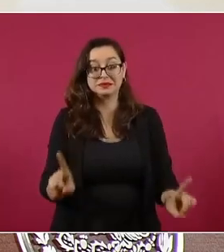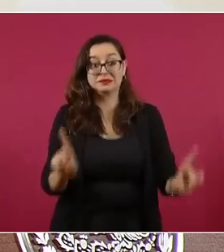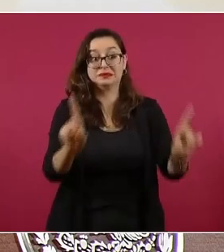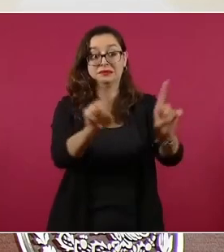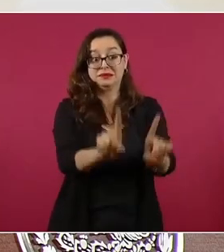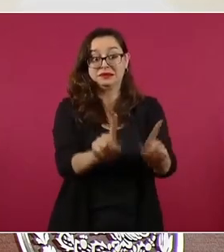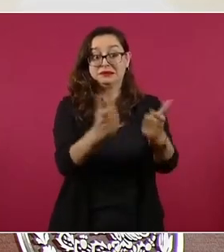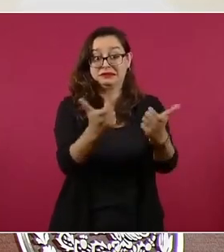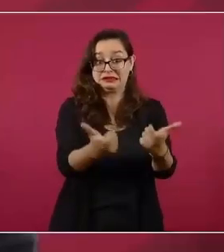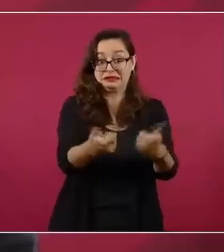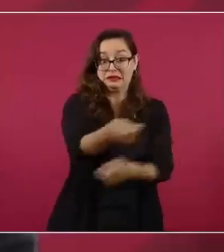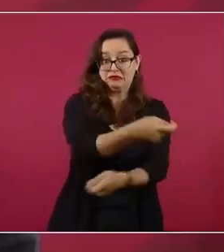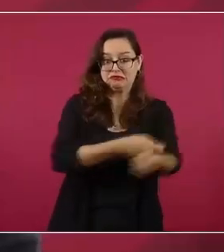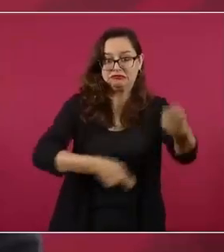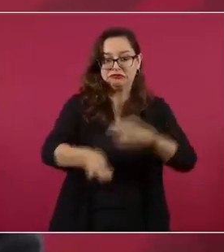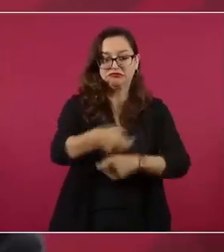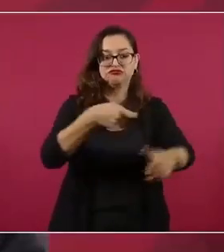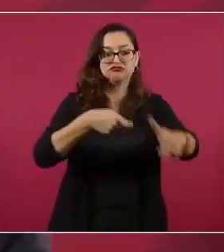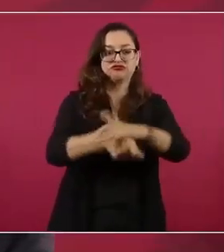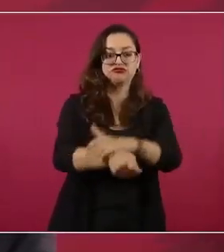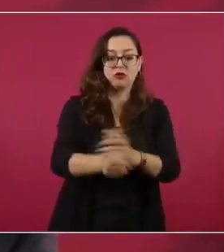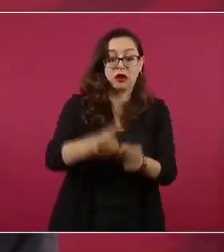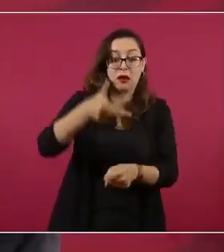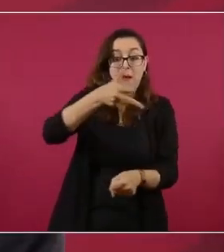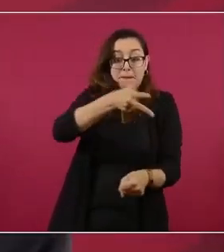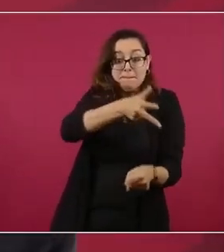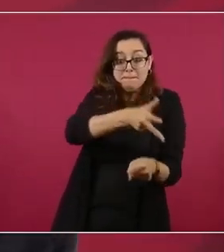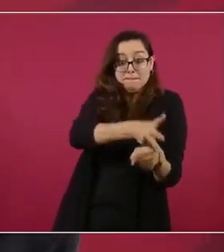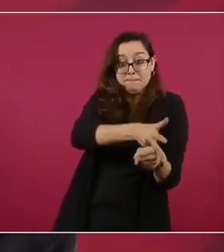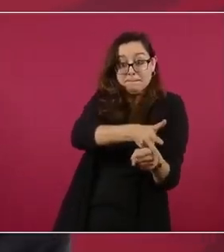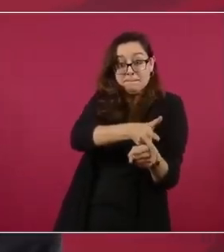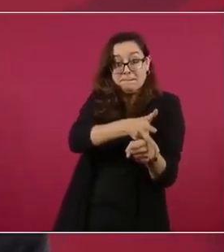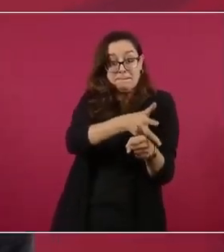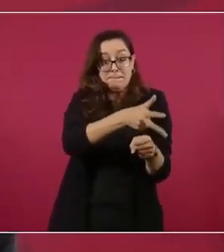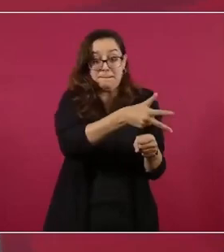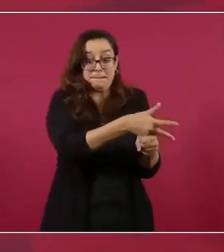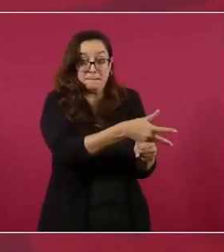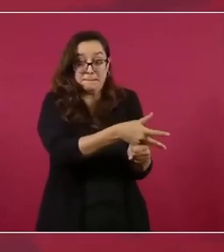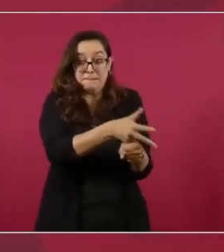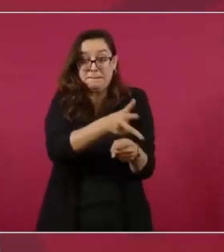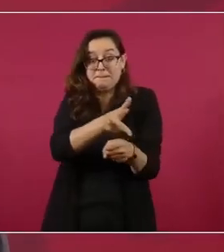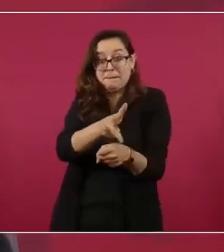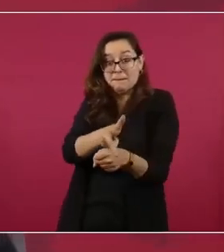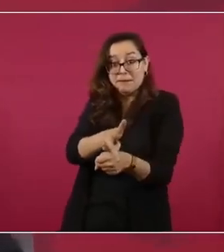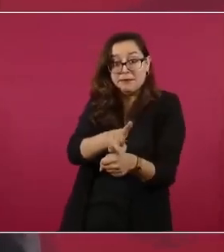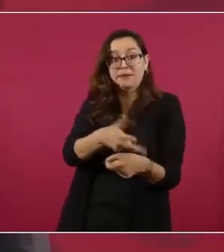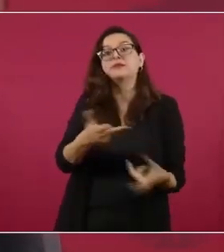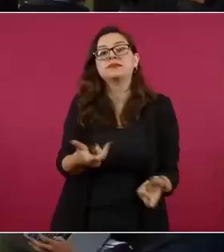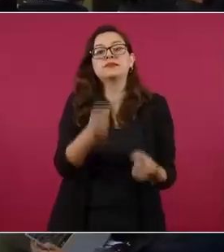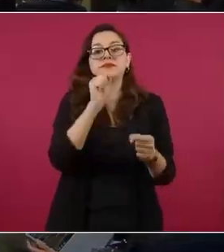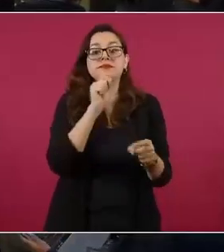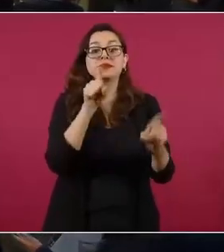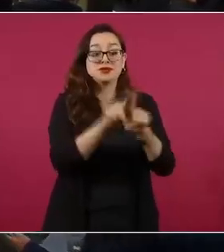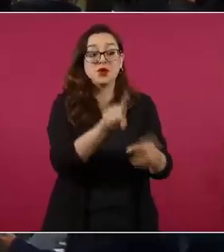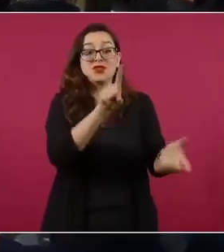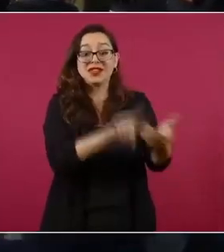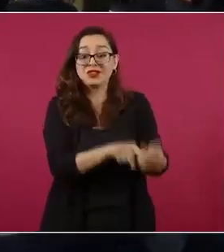señor Ahumada, incluso al que era mi secretario de Finanzas